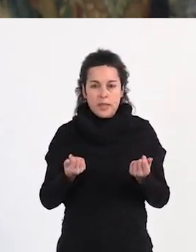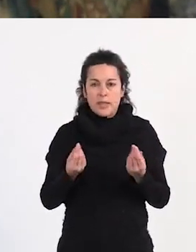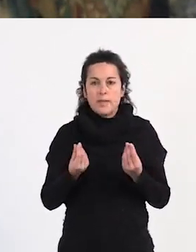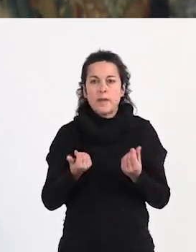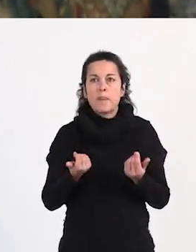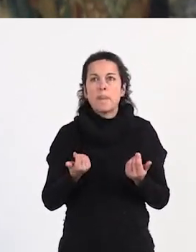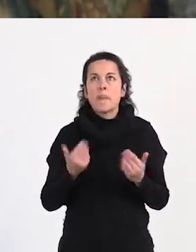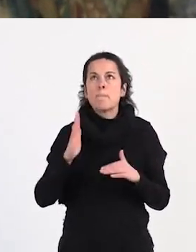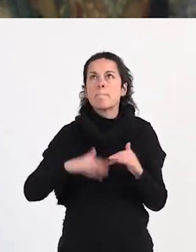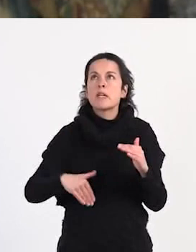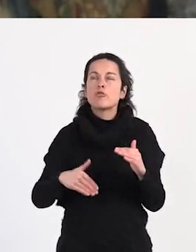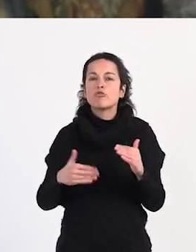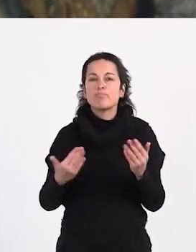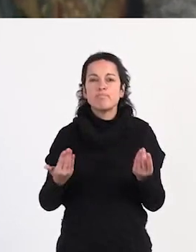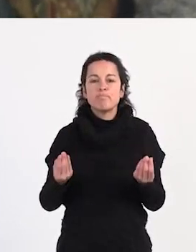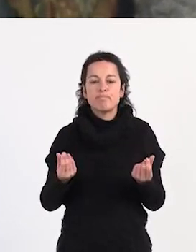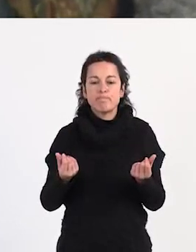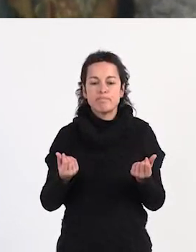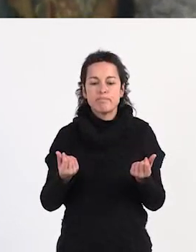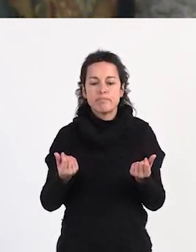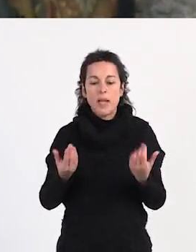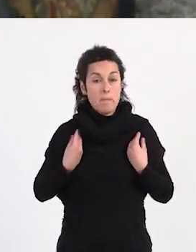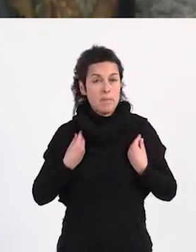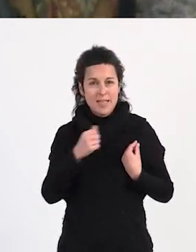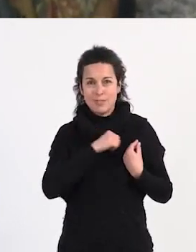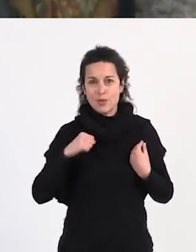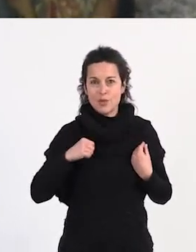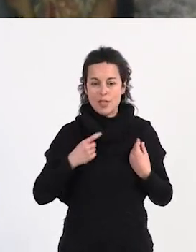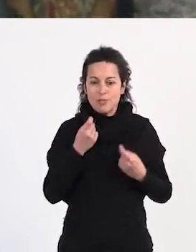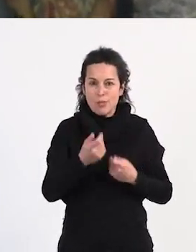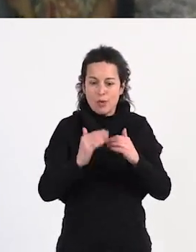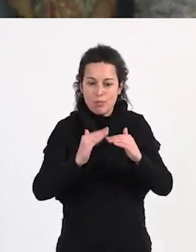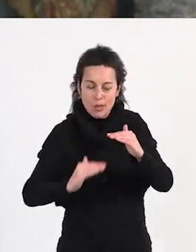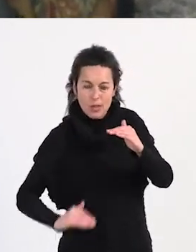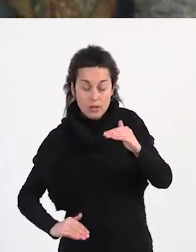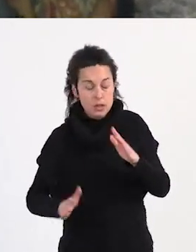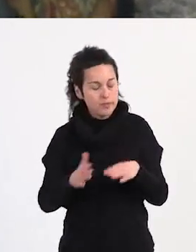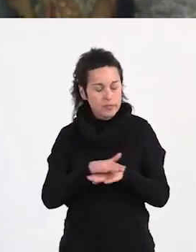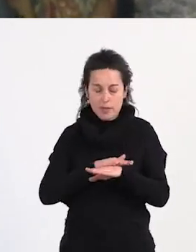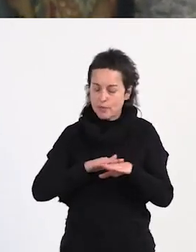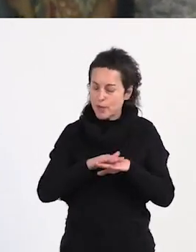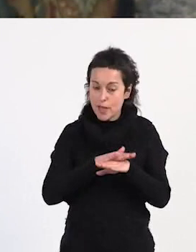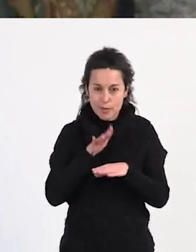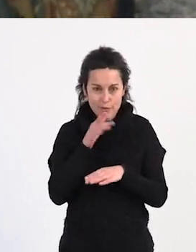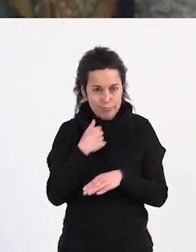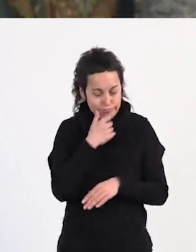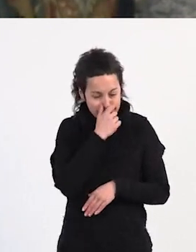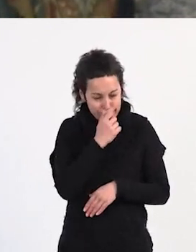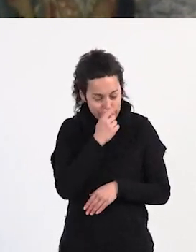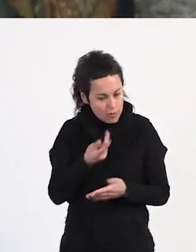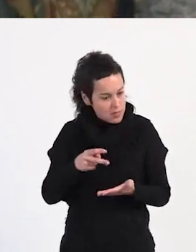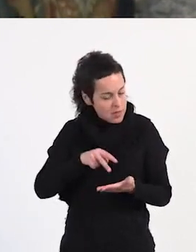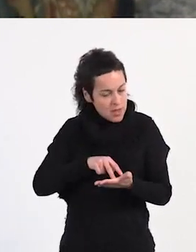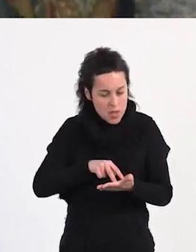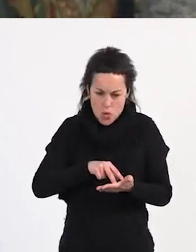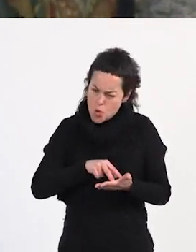tenemos menos vidas personales, ¿no es cierto? Me voy a disculpar porque estoy un poco griposa, me levanté un poco